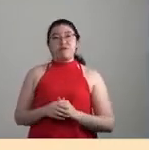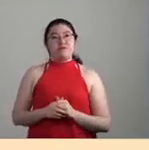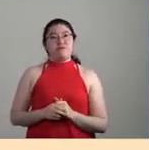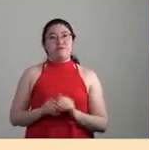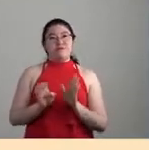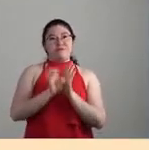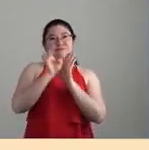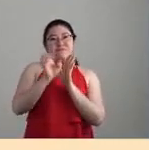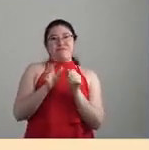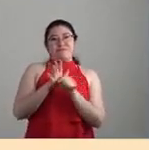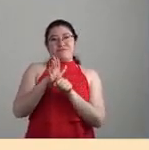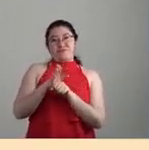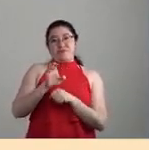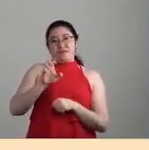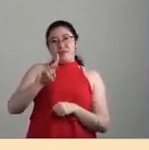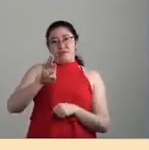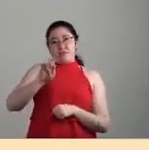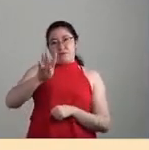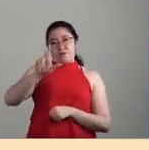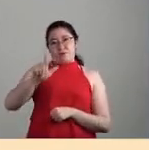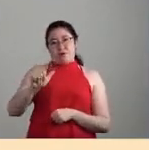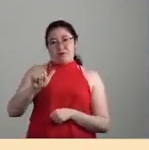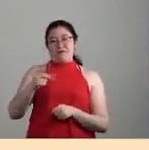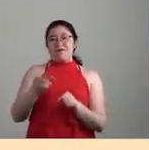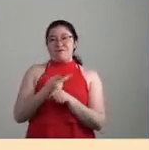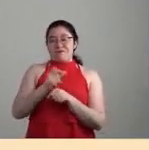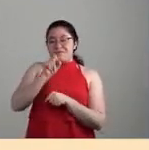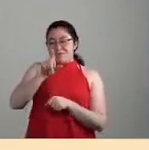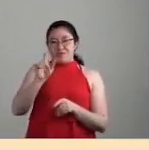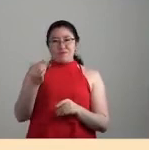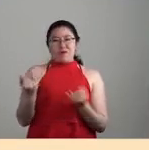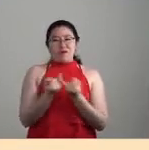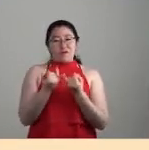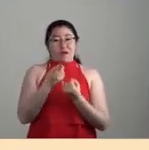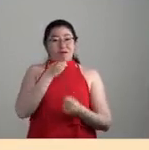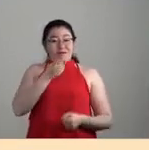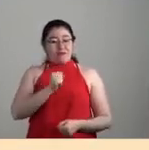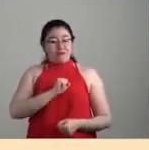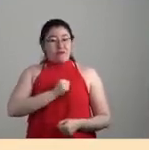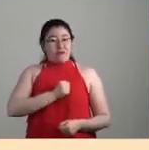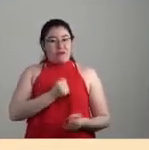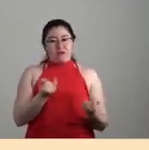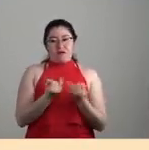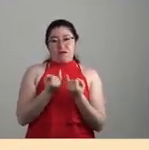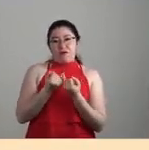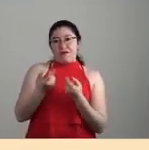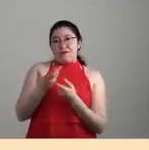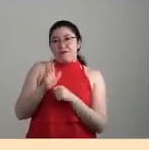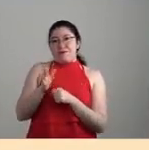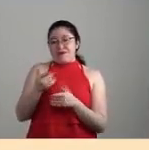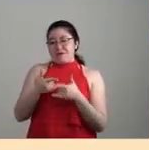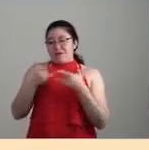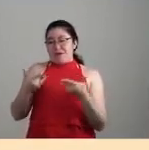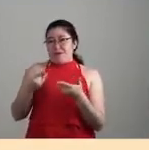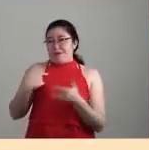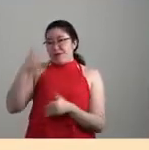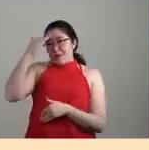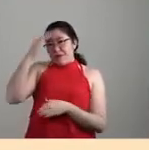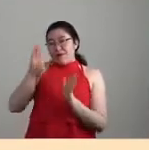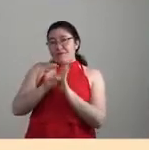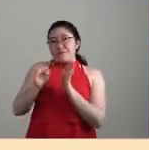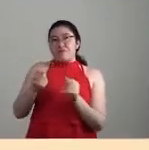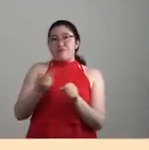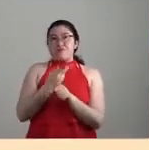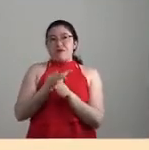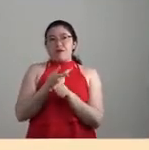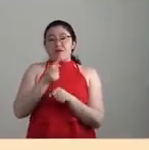ejemplo, en el caso del ébola, incluso también se dice que el del sida, que son dos casos de zoonosis más o menos conocidas, lo que se habla básicamente es que, por ejemplo, fue